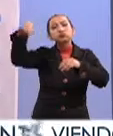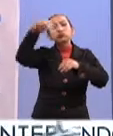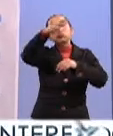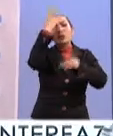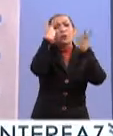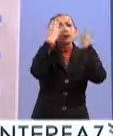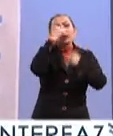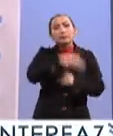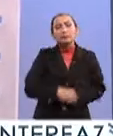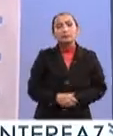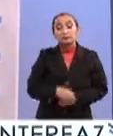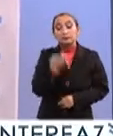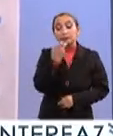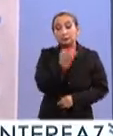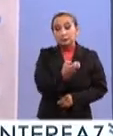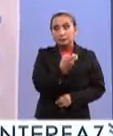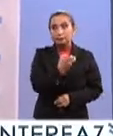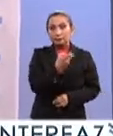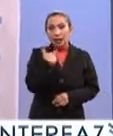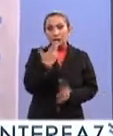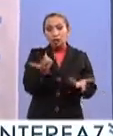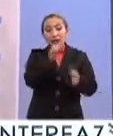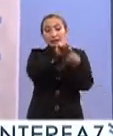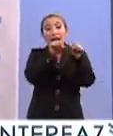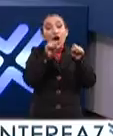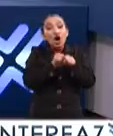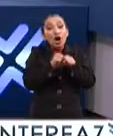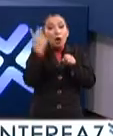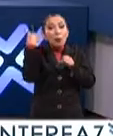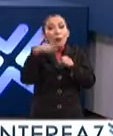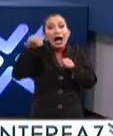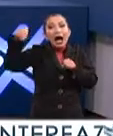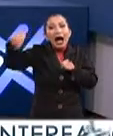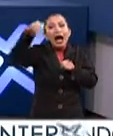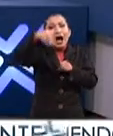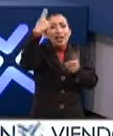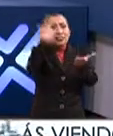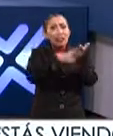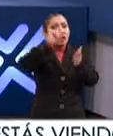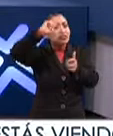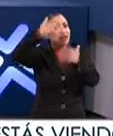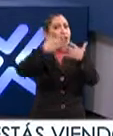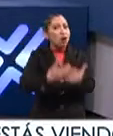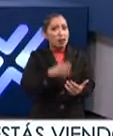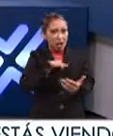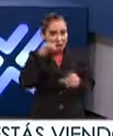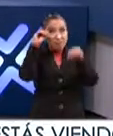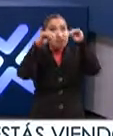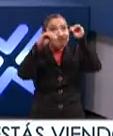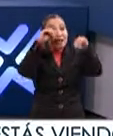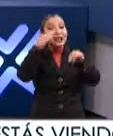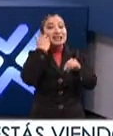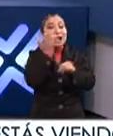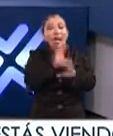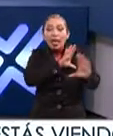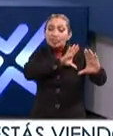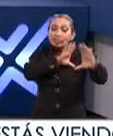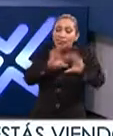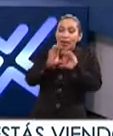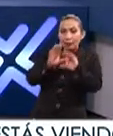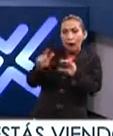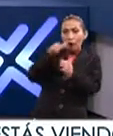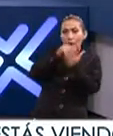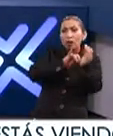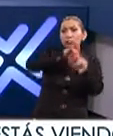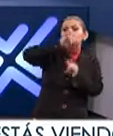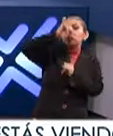Aprendizaje? Son aulas móviles equipadas con la mayor tecnología que buscan capacitar en